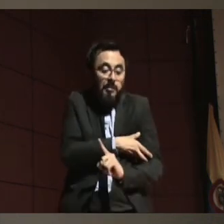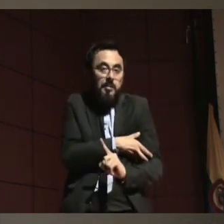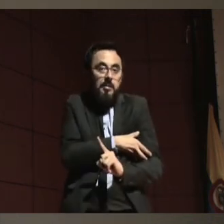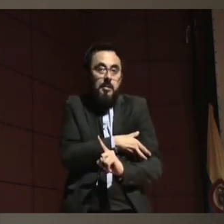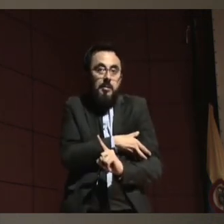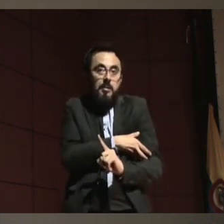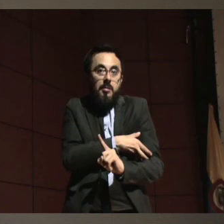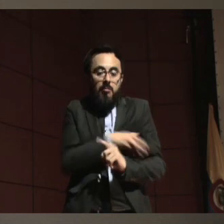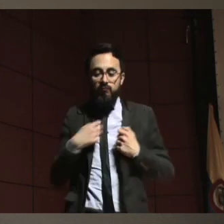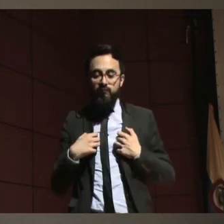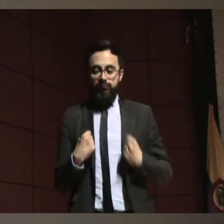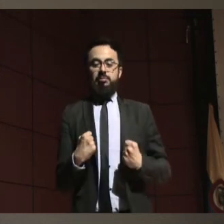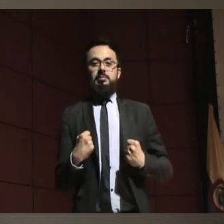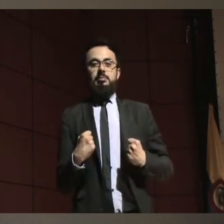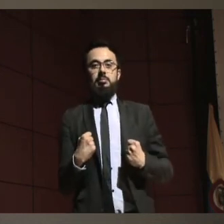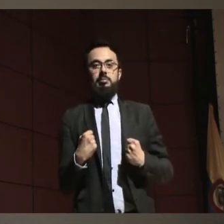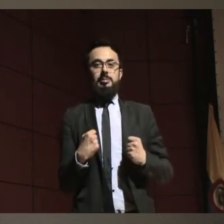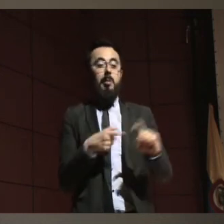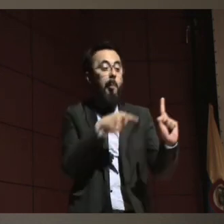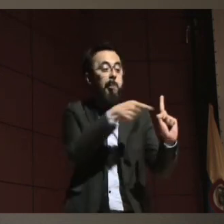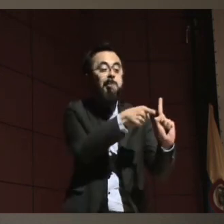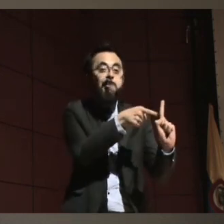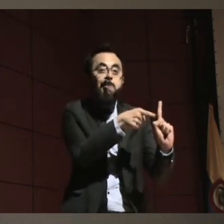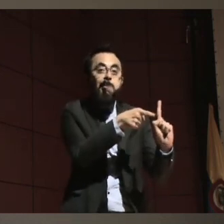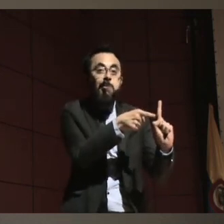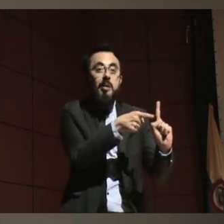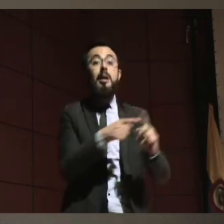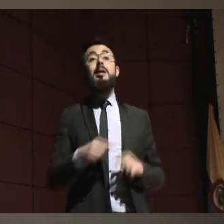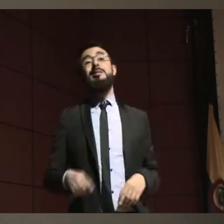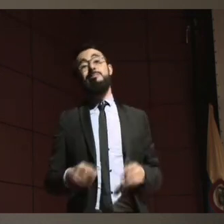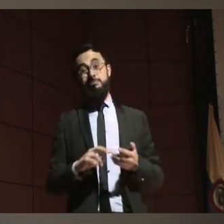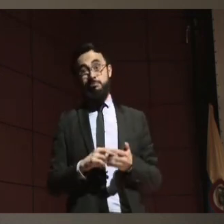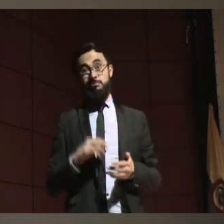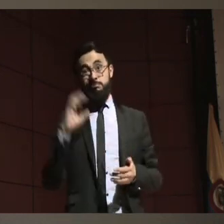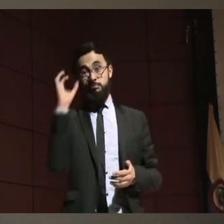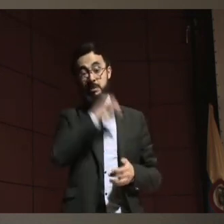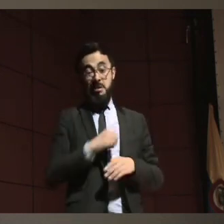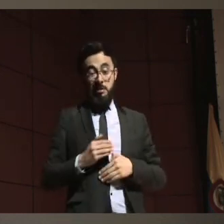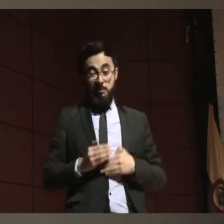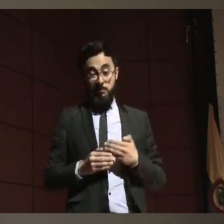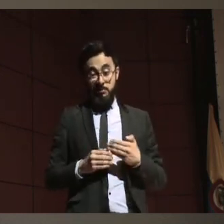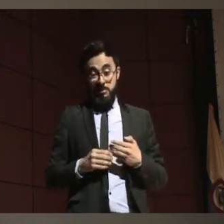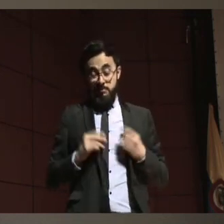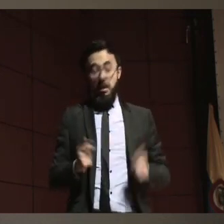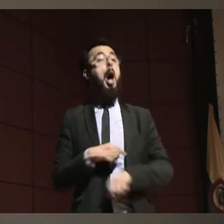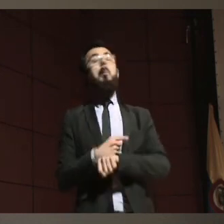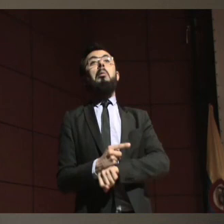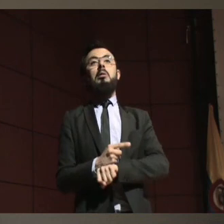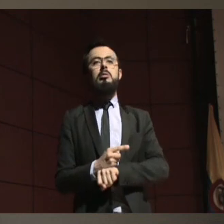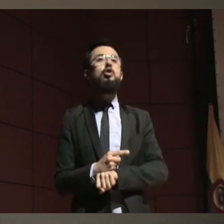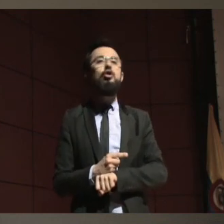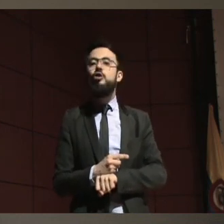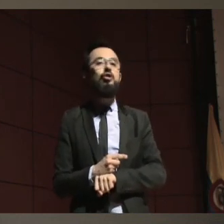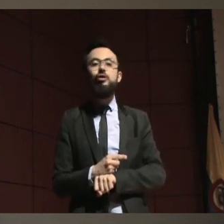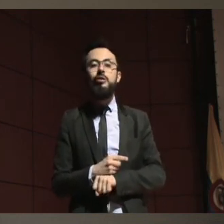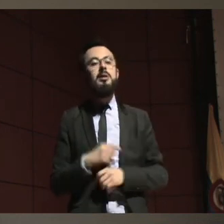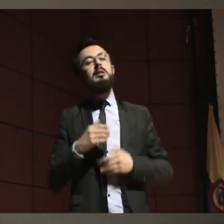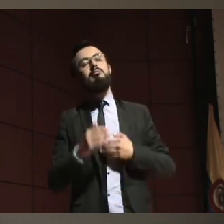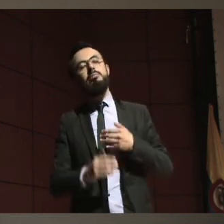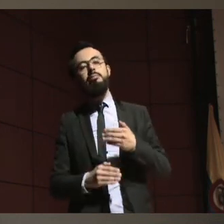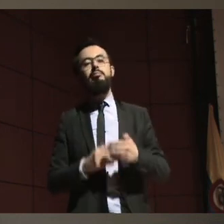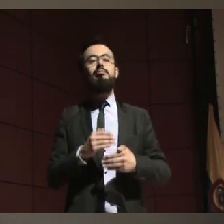Esto no es un proceso de hoy y de mañana, sino es un proceso gradual, porque ya les decía al principio,